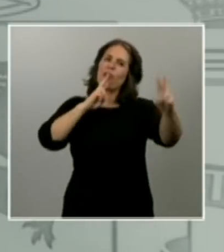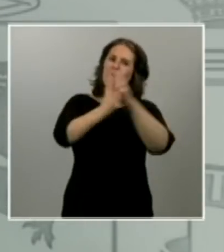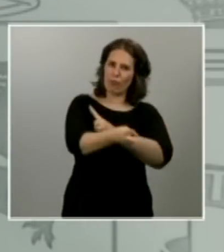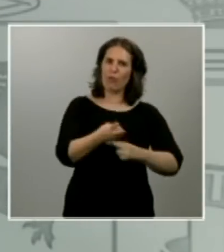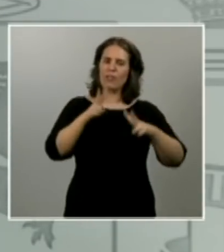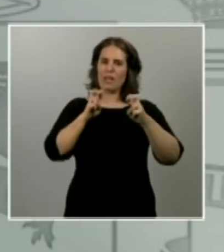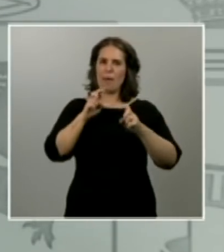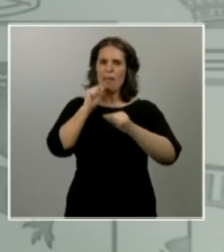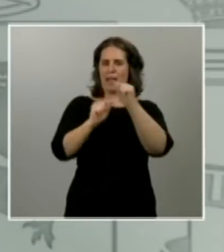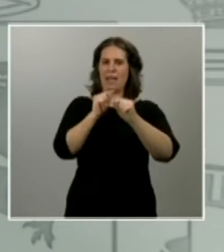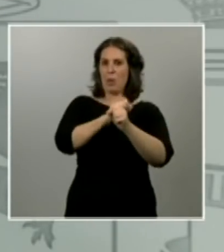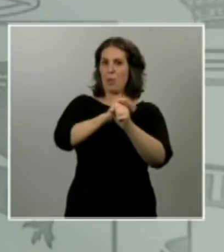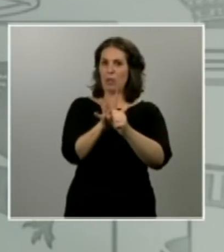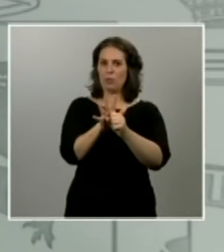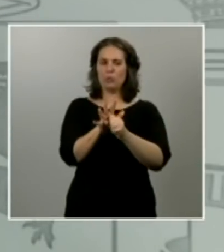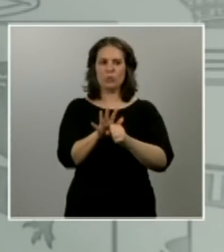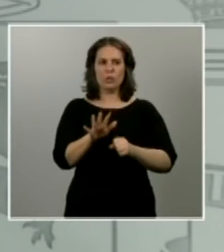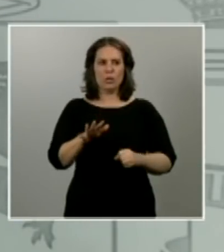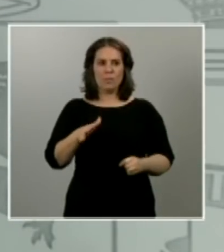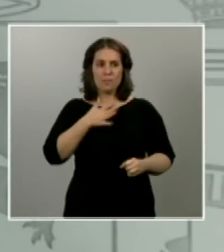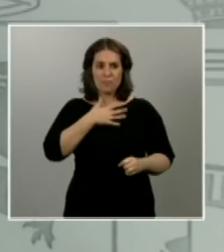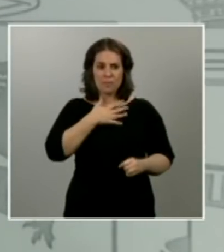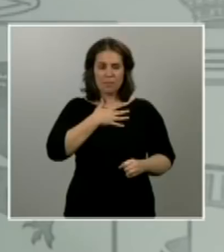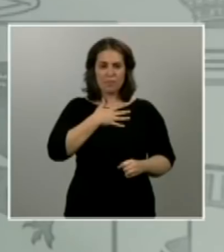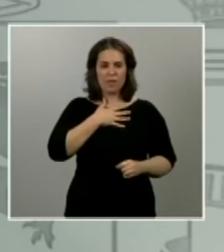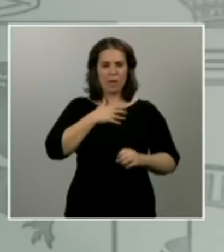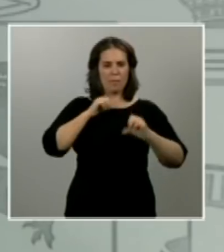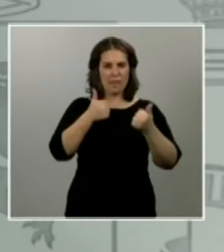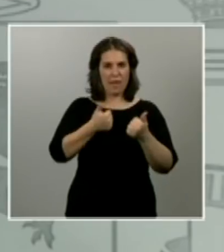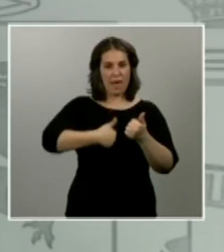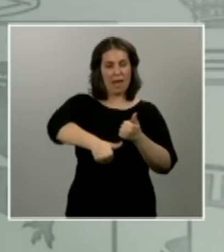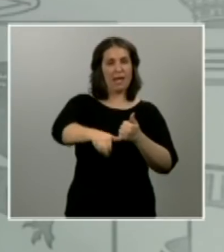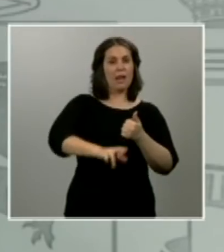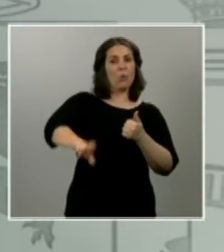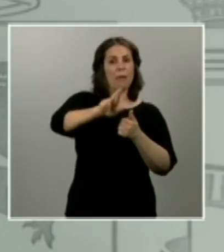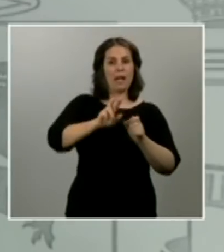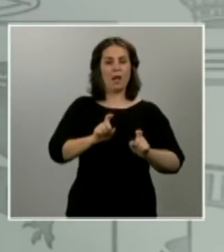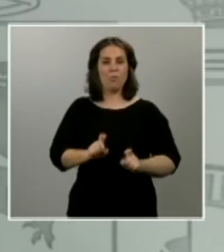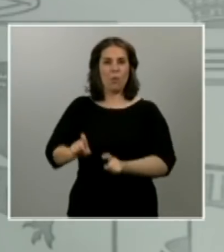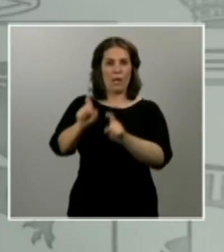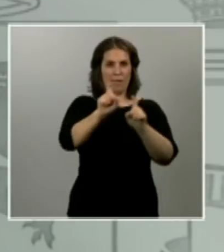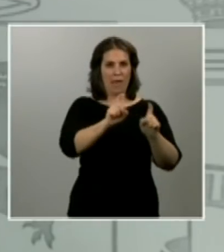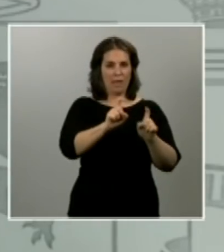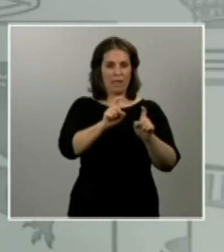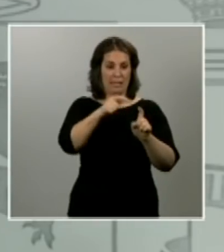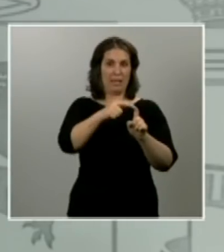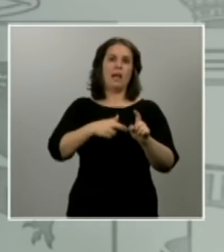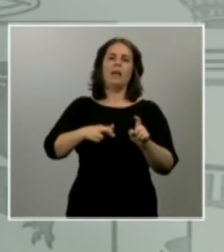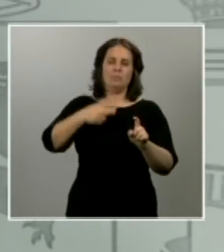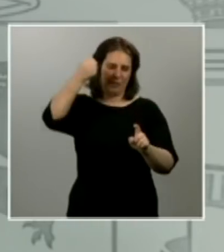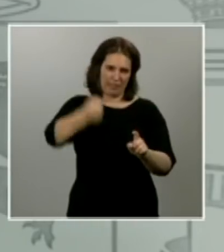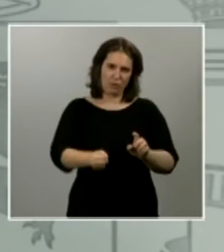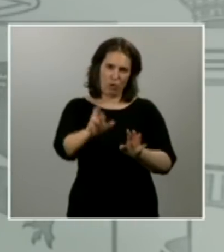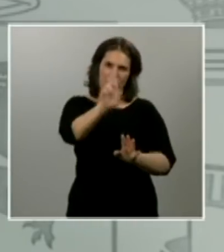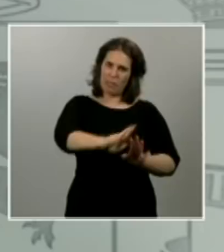cuando empecemos a recuperar una cierta movilidad que insisto que insisto las medidas que estamos tomando y que vamos